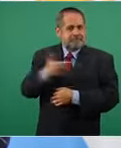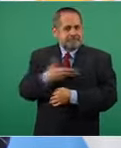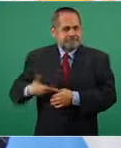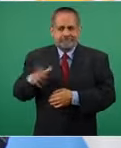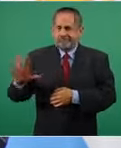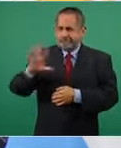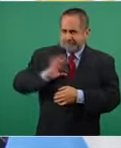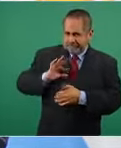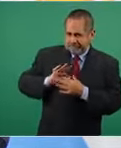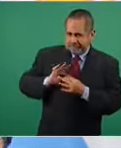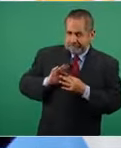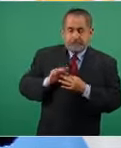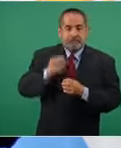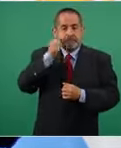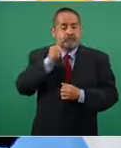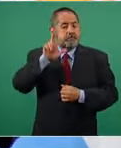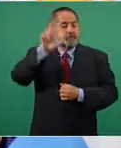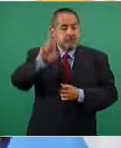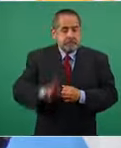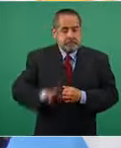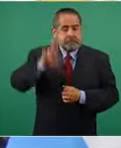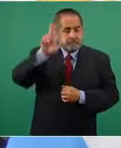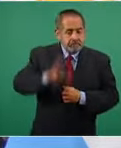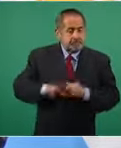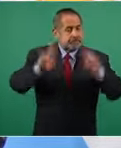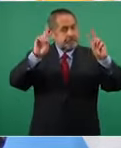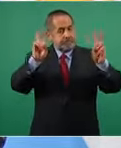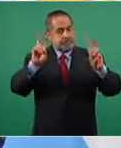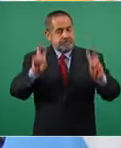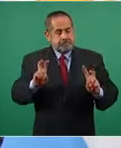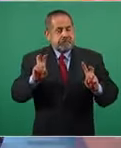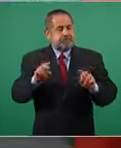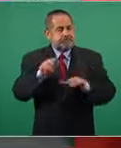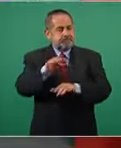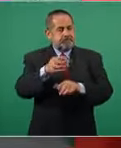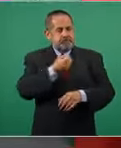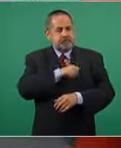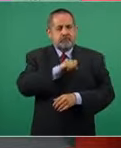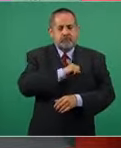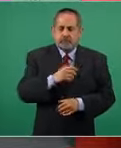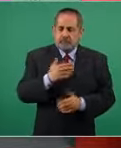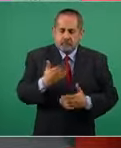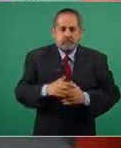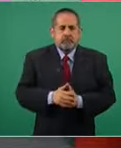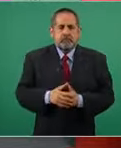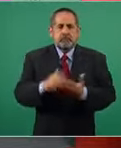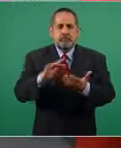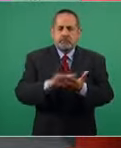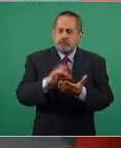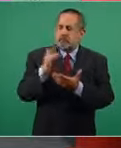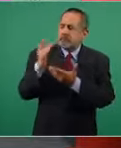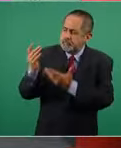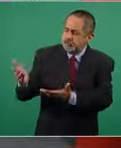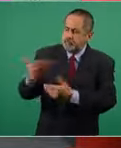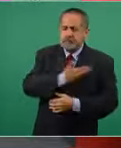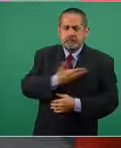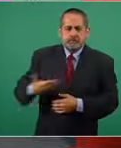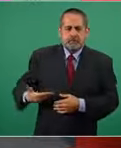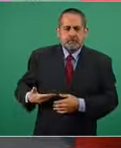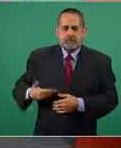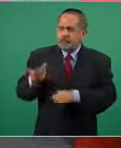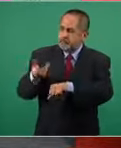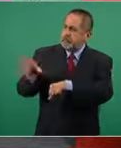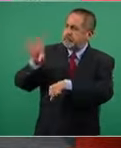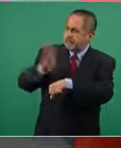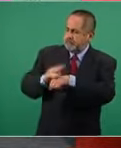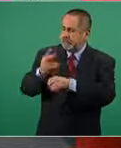que los días martes lo dedican al tema de la salud, le quiero dar gracias al presidente por dejarme